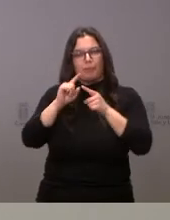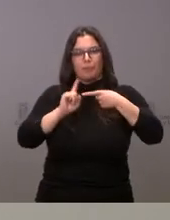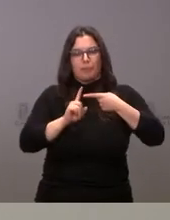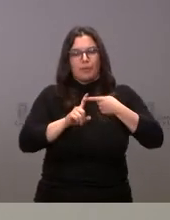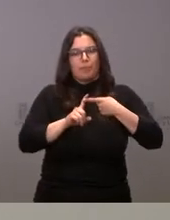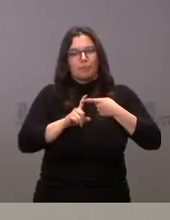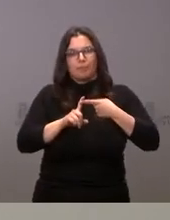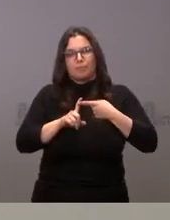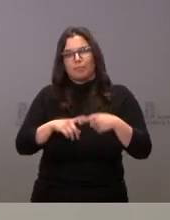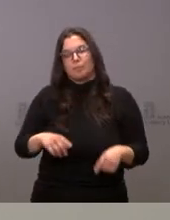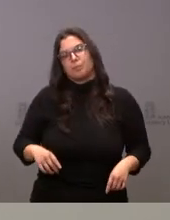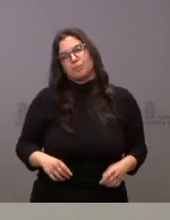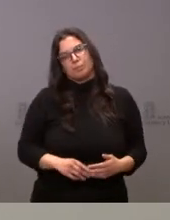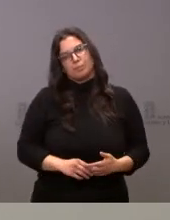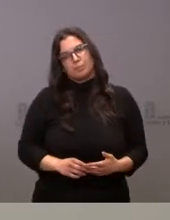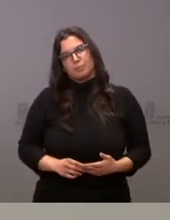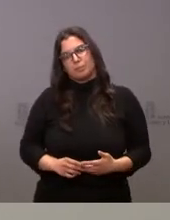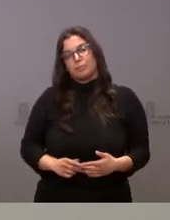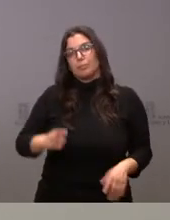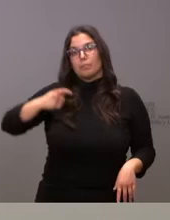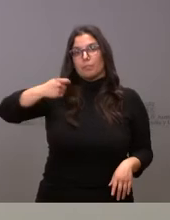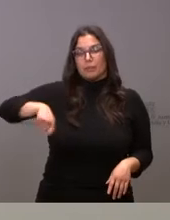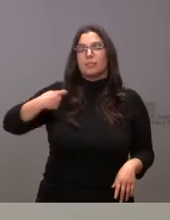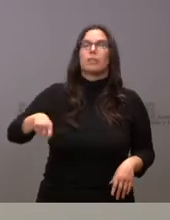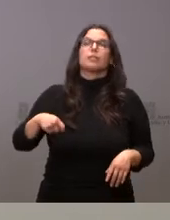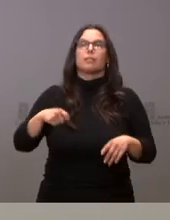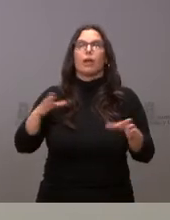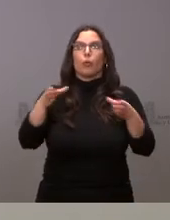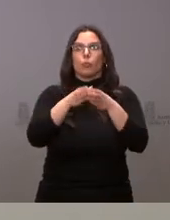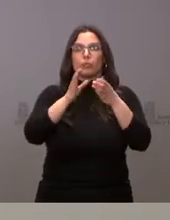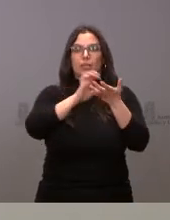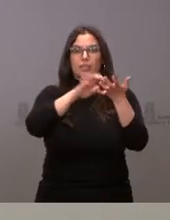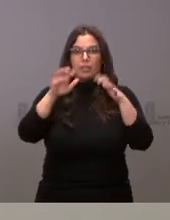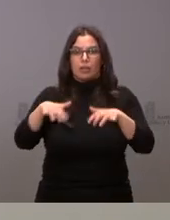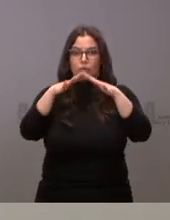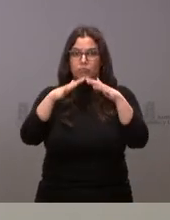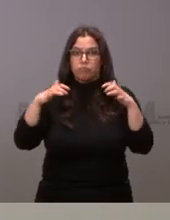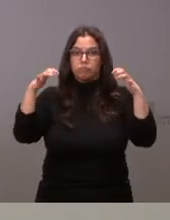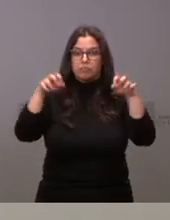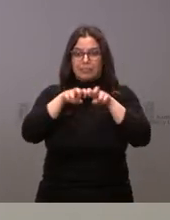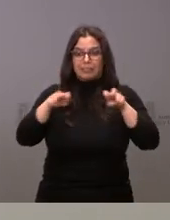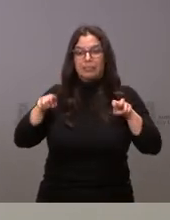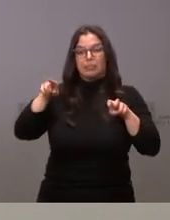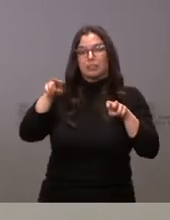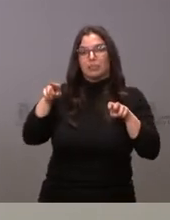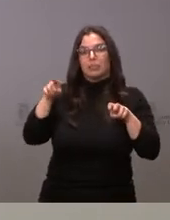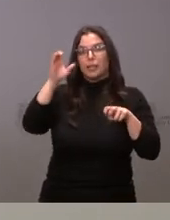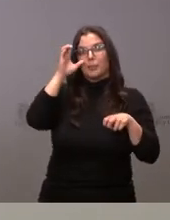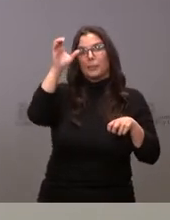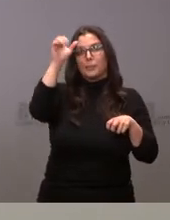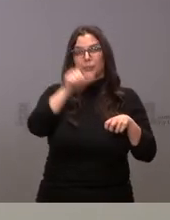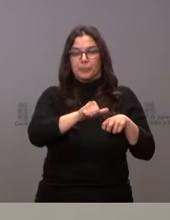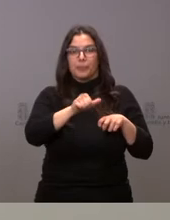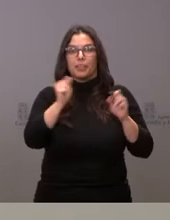lugar, el presidente de la Junta de Castilla y León hizo una valoración de esa conferencia de